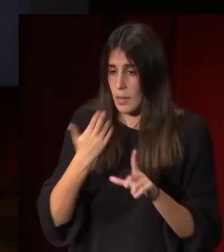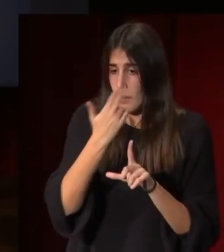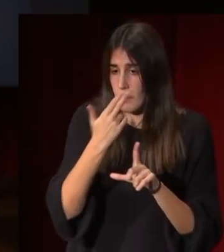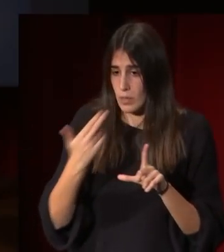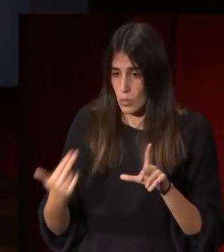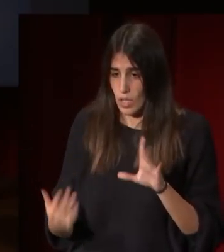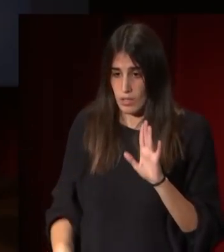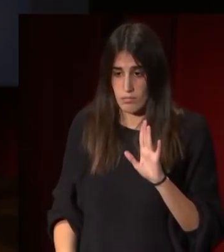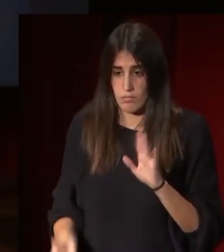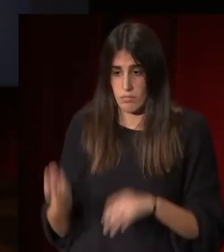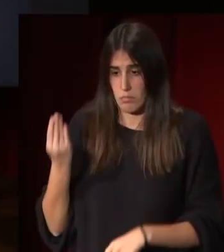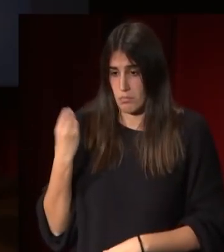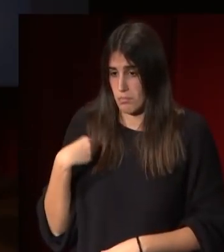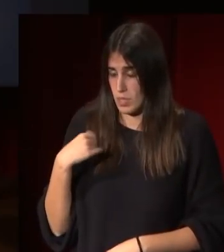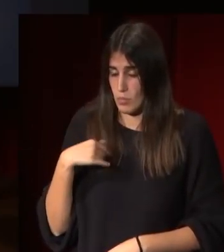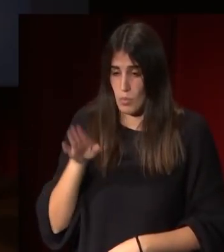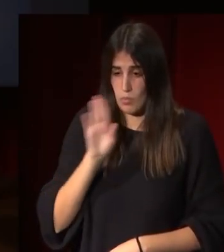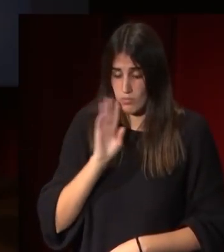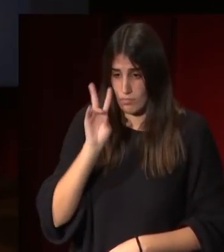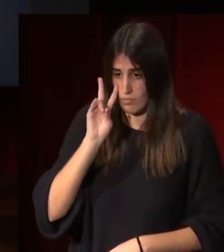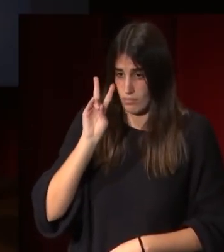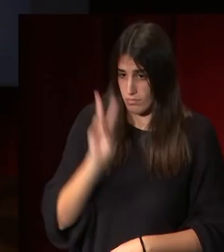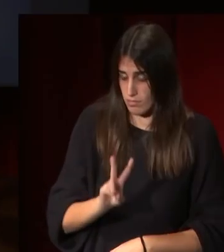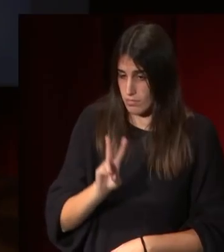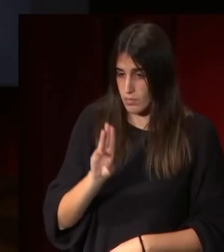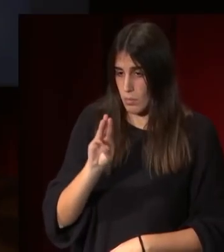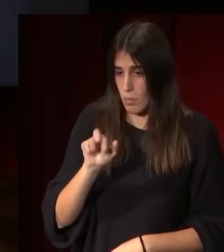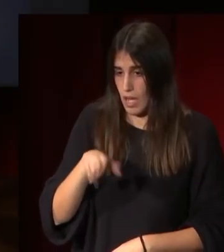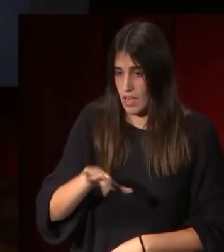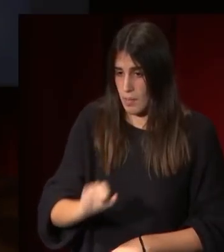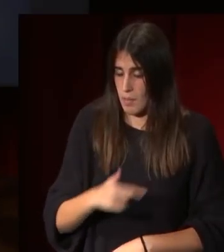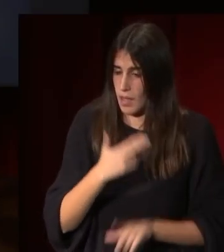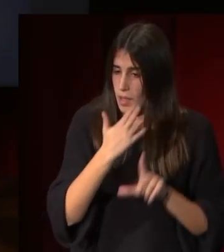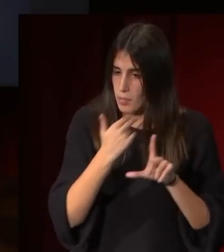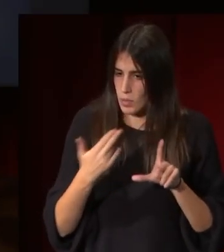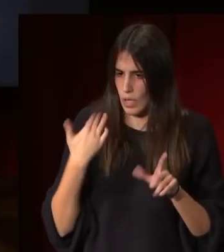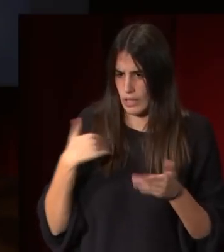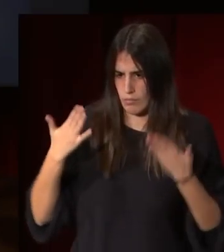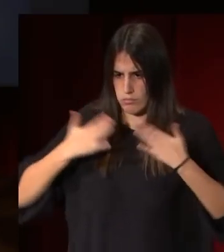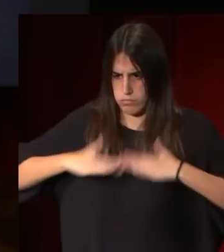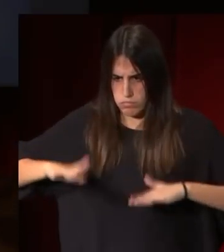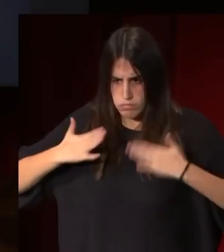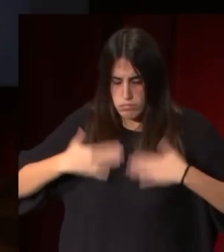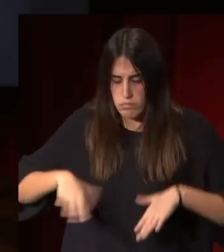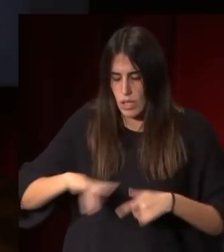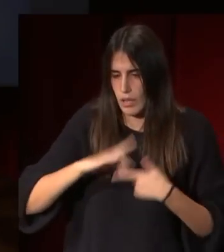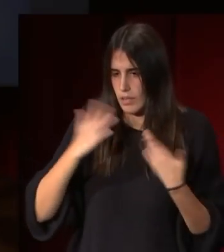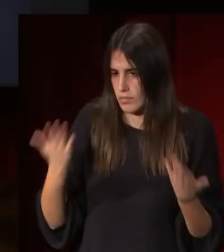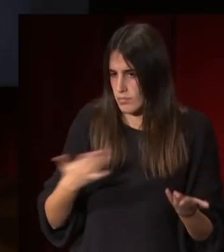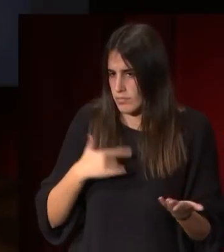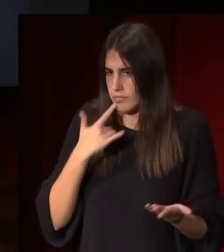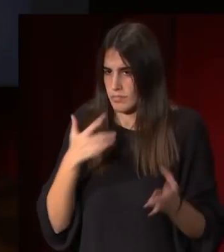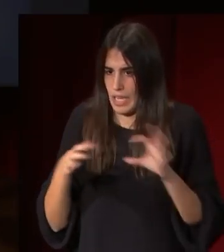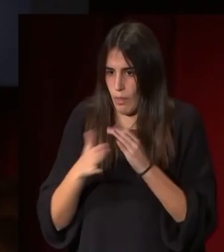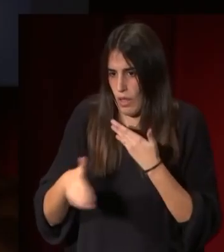aparece de la misma manera que hemos visto antes a María Luisa de Parma en pintura ya aparece ataviada pues con su según la